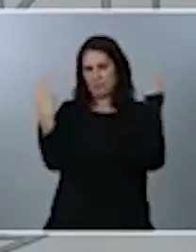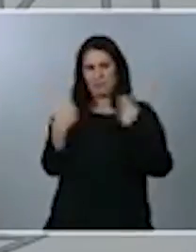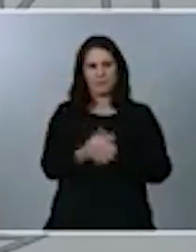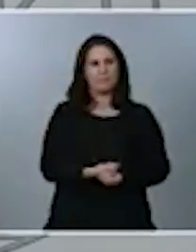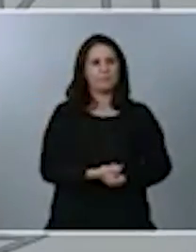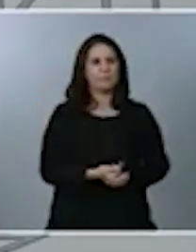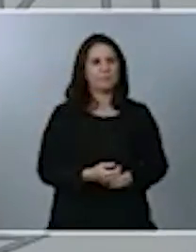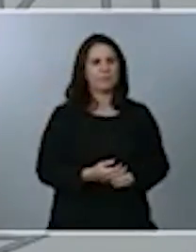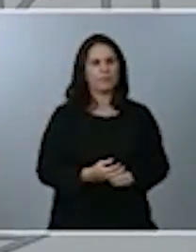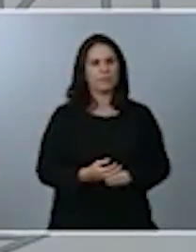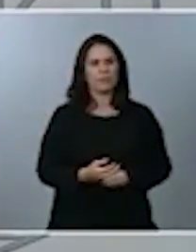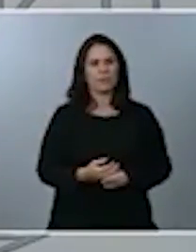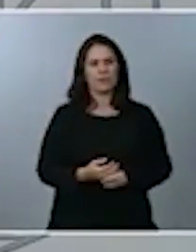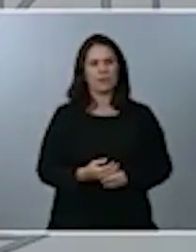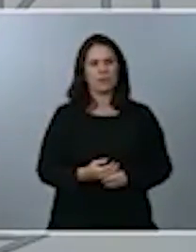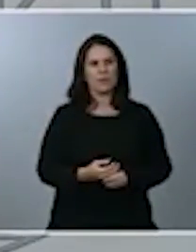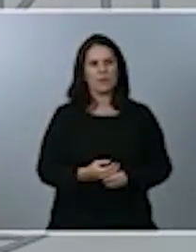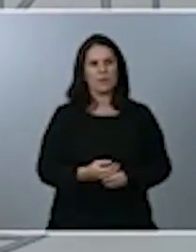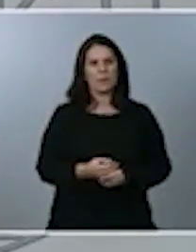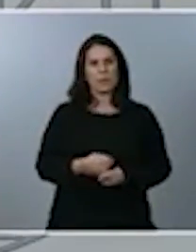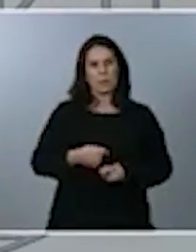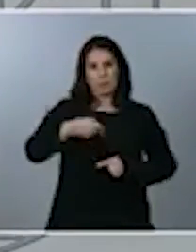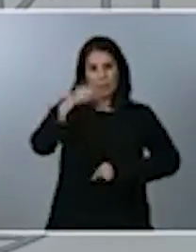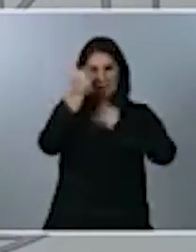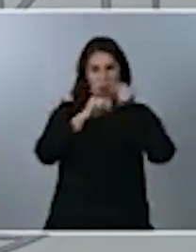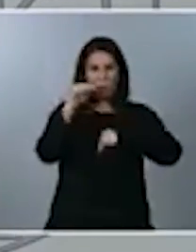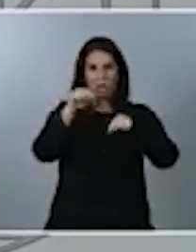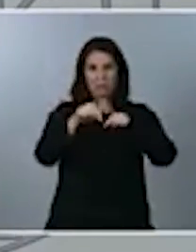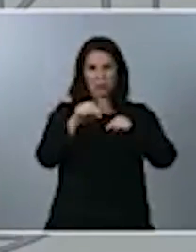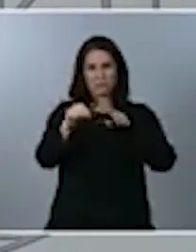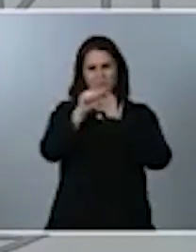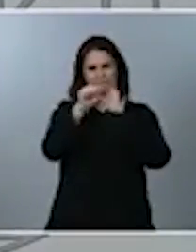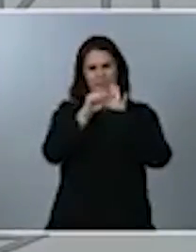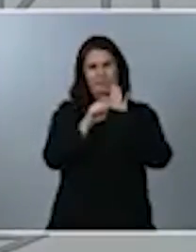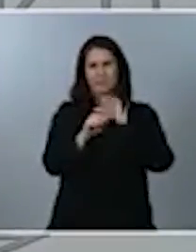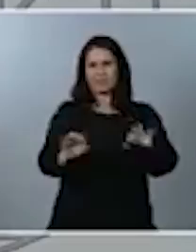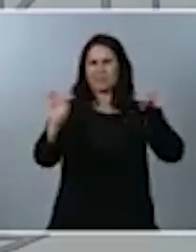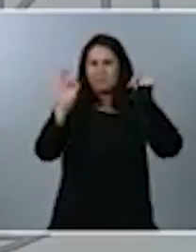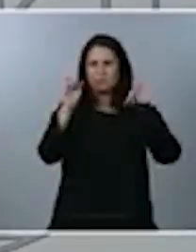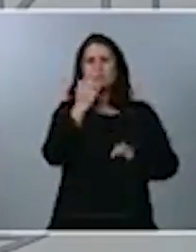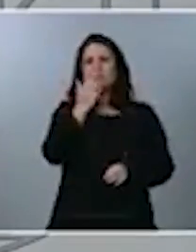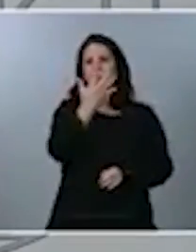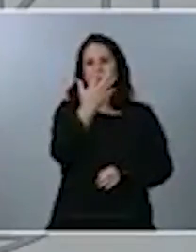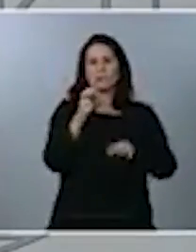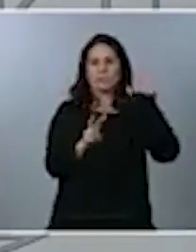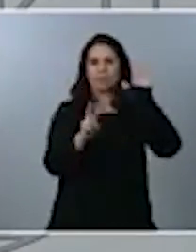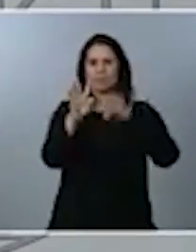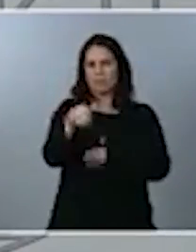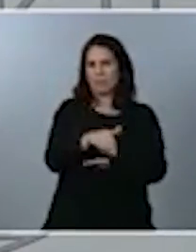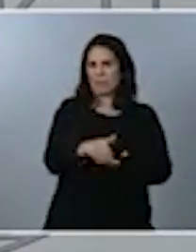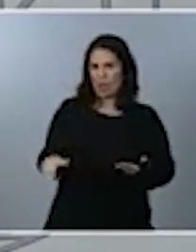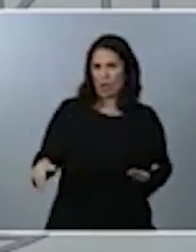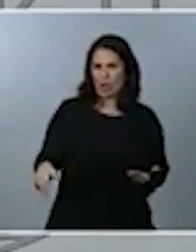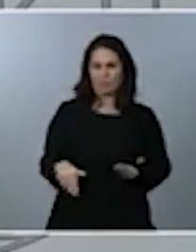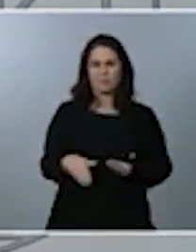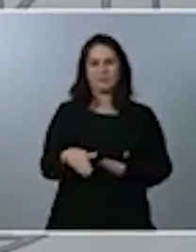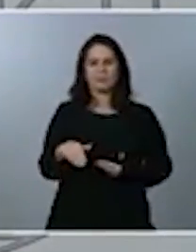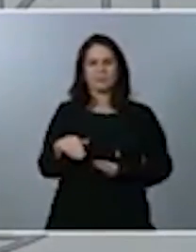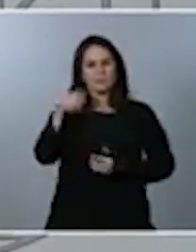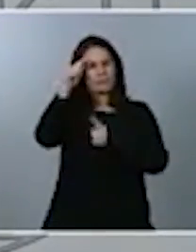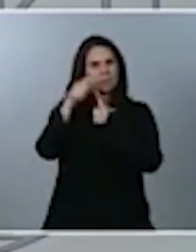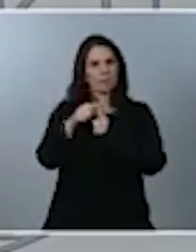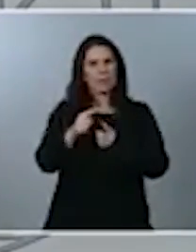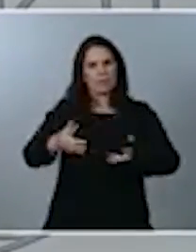presupuestos recogen dotaciones específicas, como 574 millones, para impulsar lo digital en las